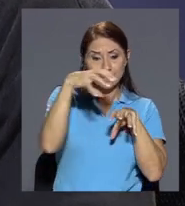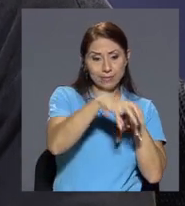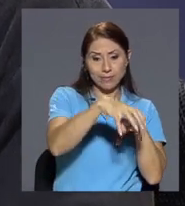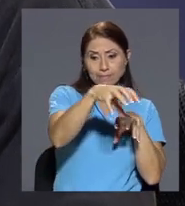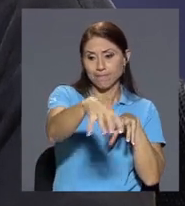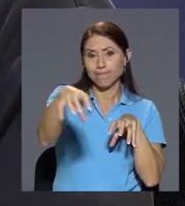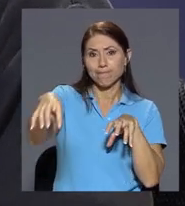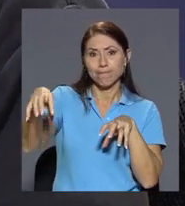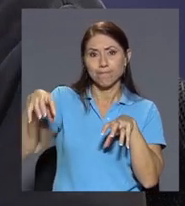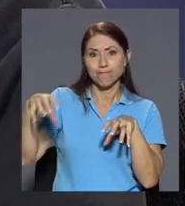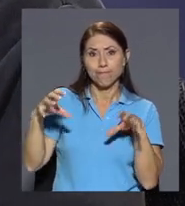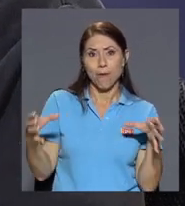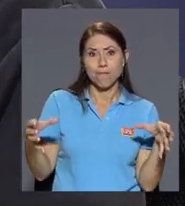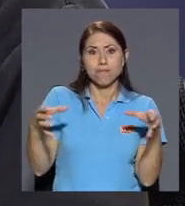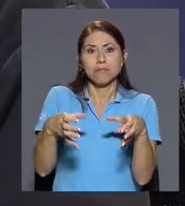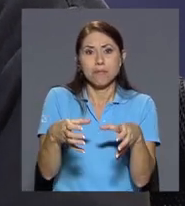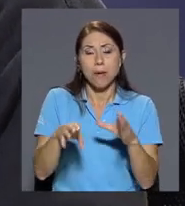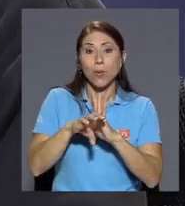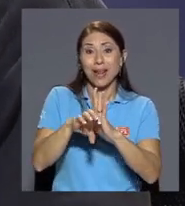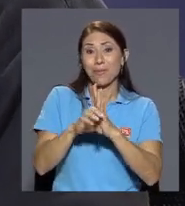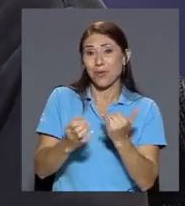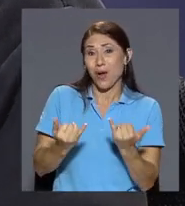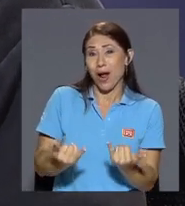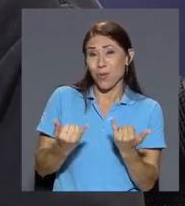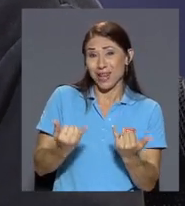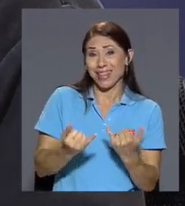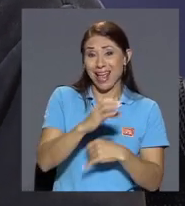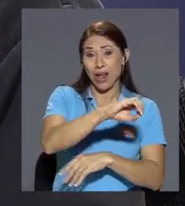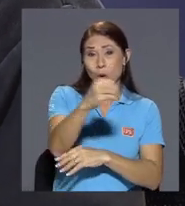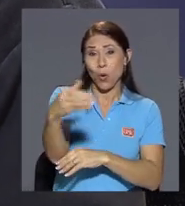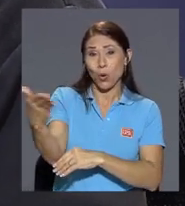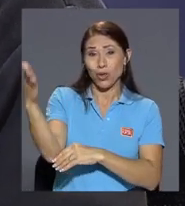por ejemplo ahorita estaban llegando a rutina de cruceros